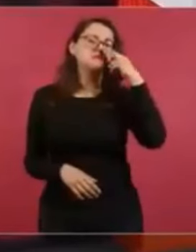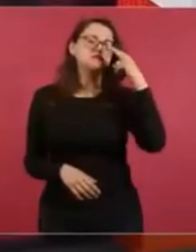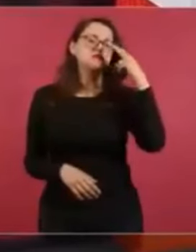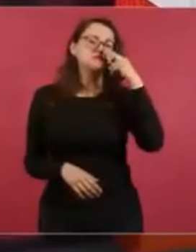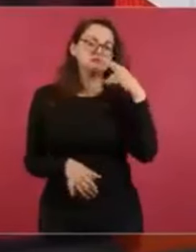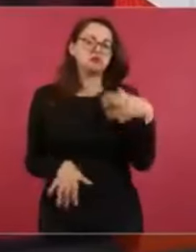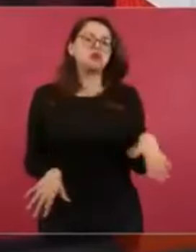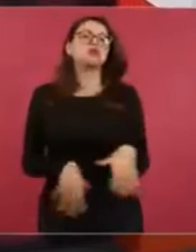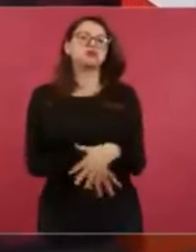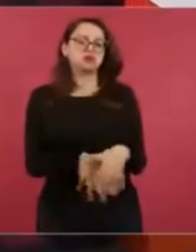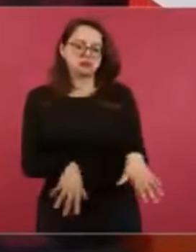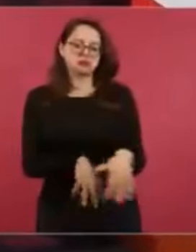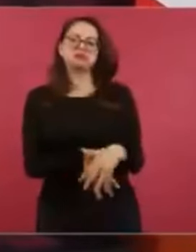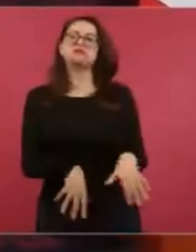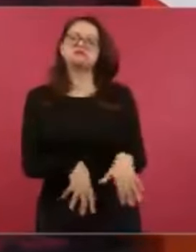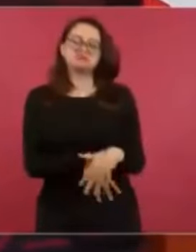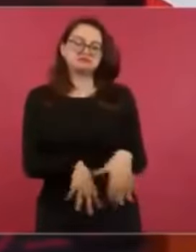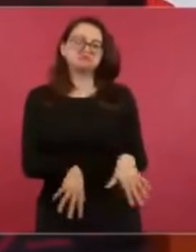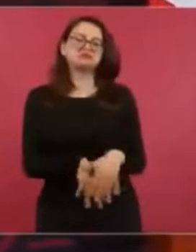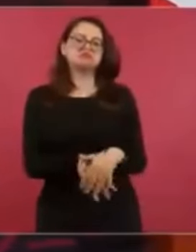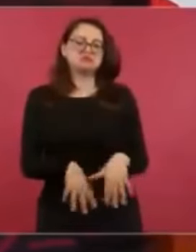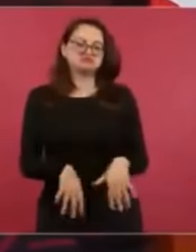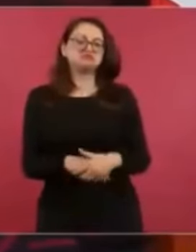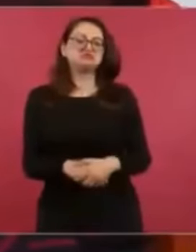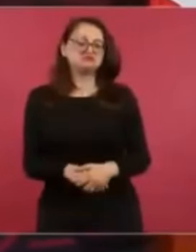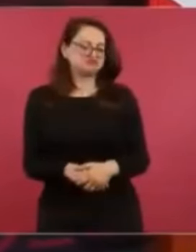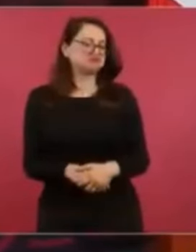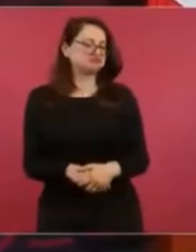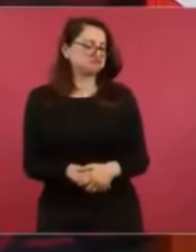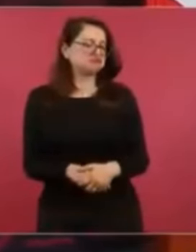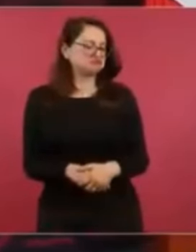chinto y chayro,